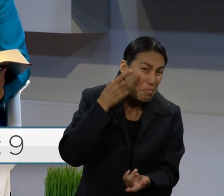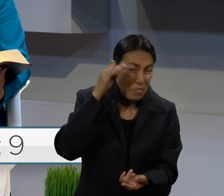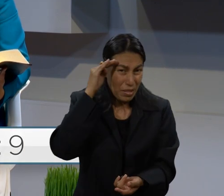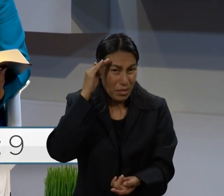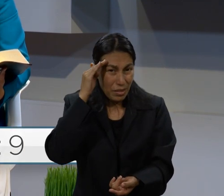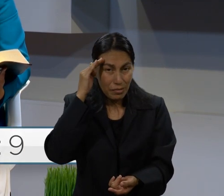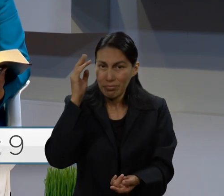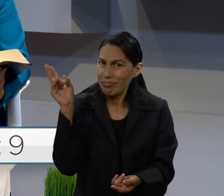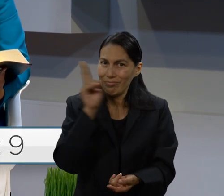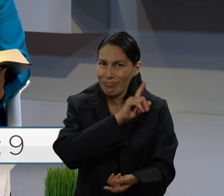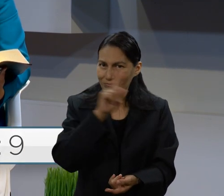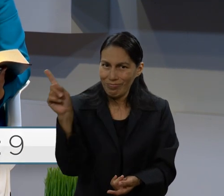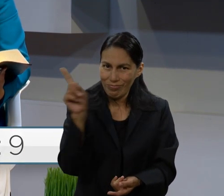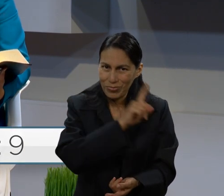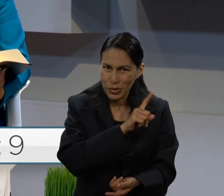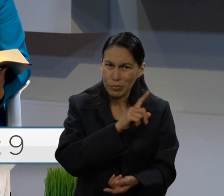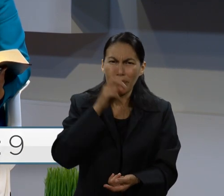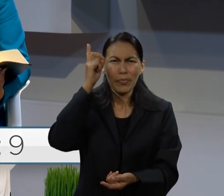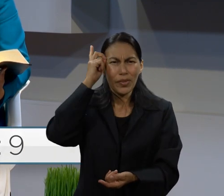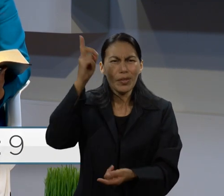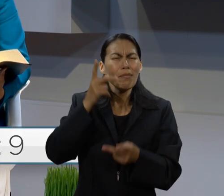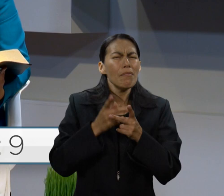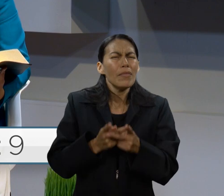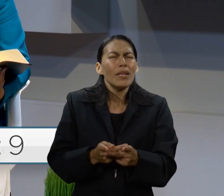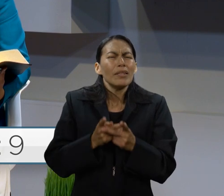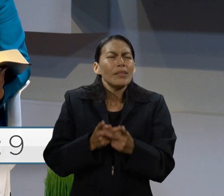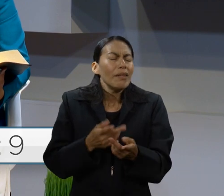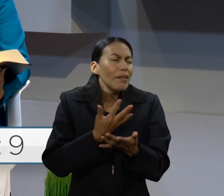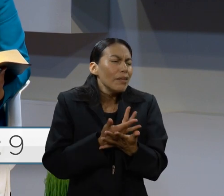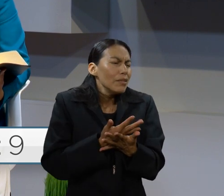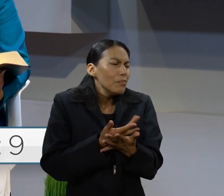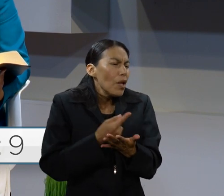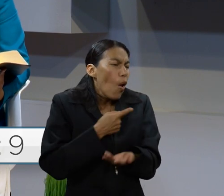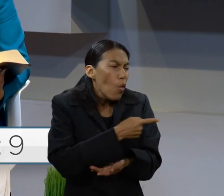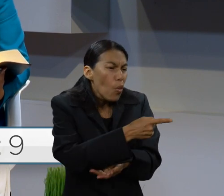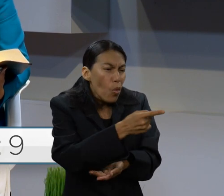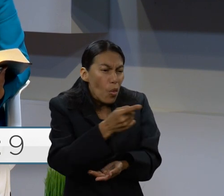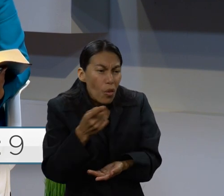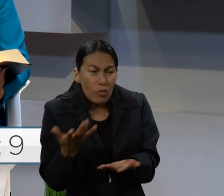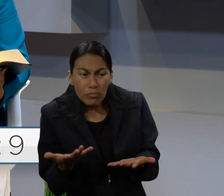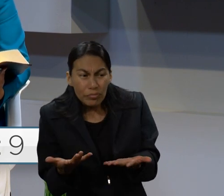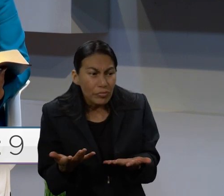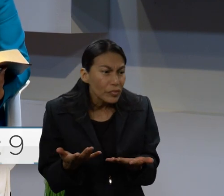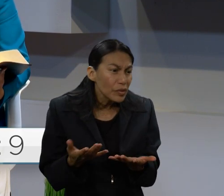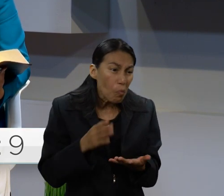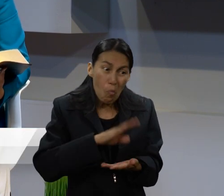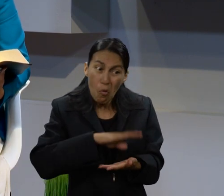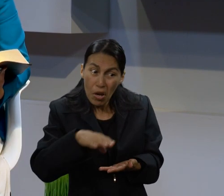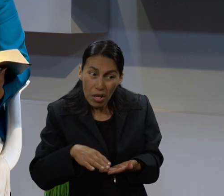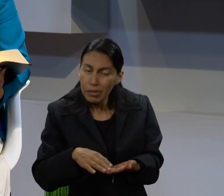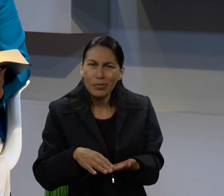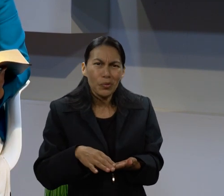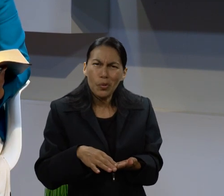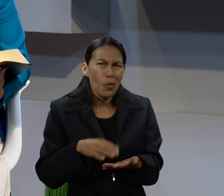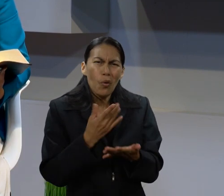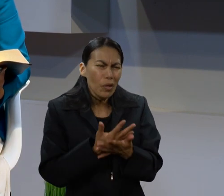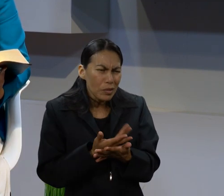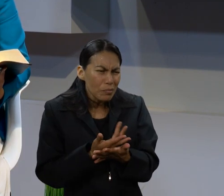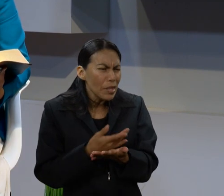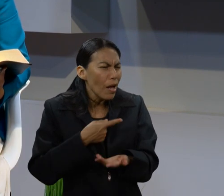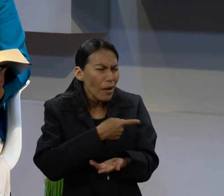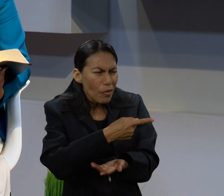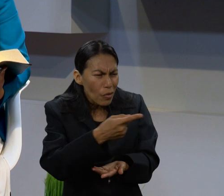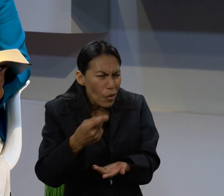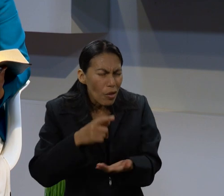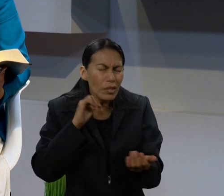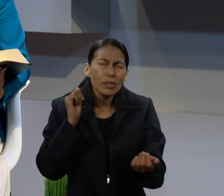según algunos la tienen por tardanza, sino que es paciente para con nosotros, no queriendo